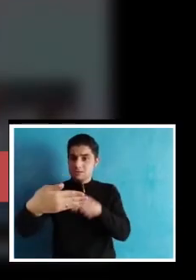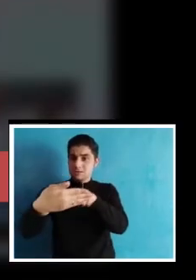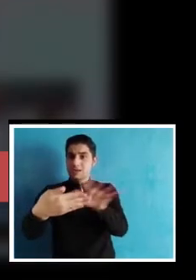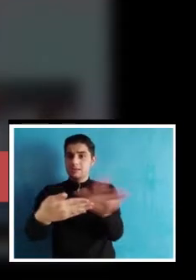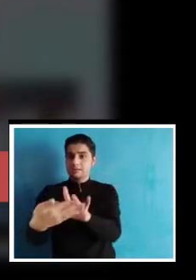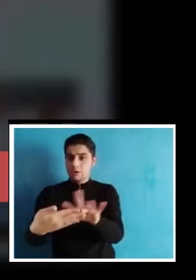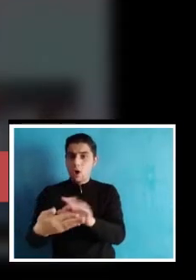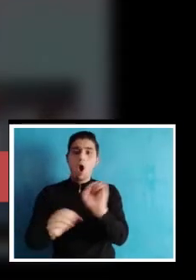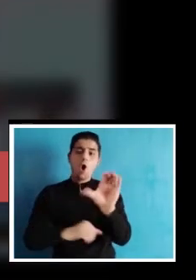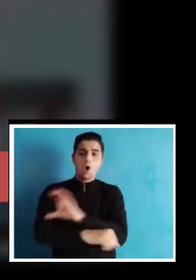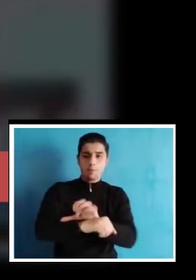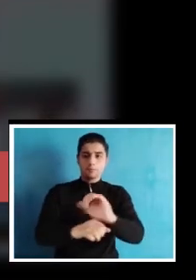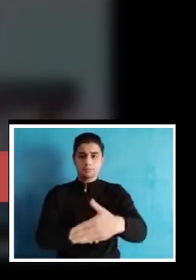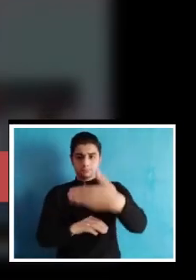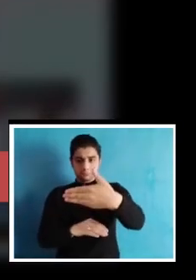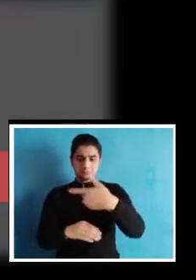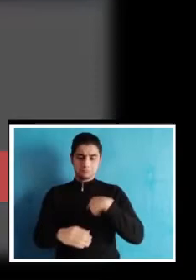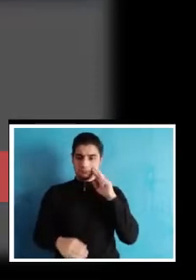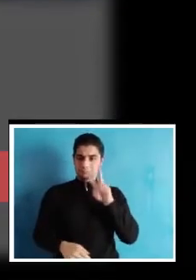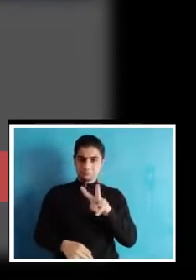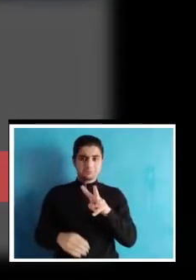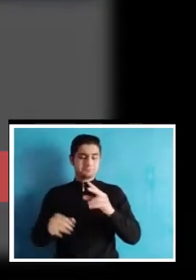celular o de computador.